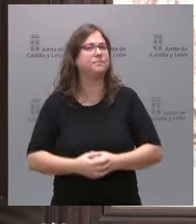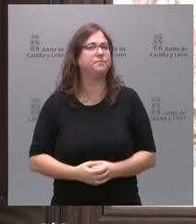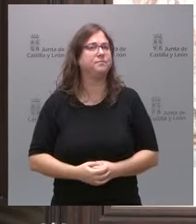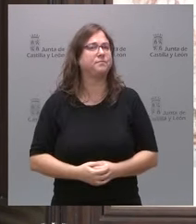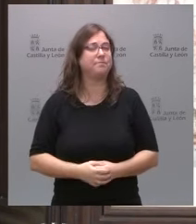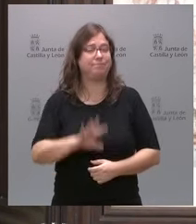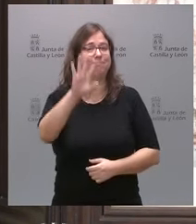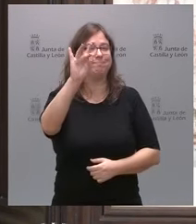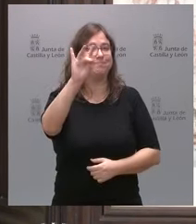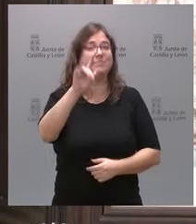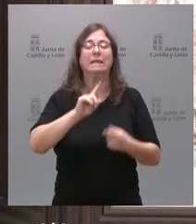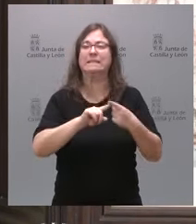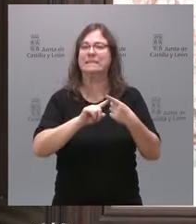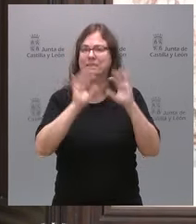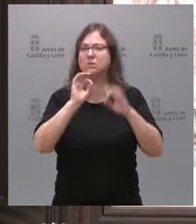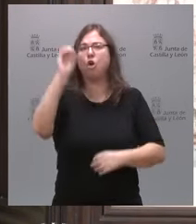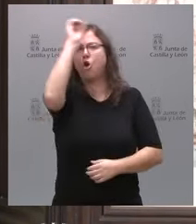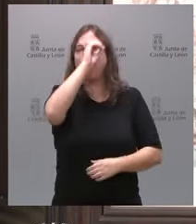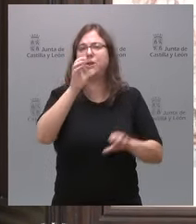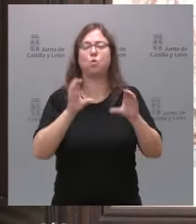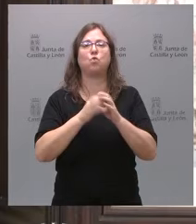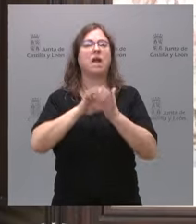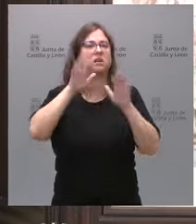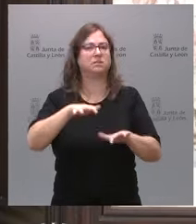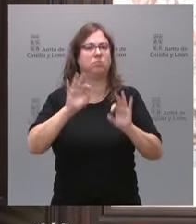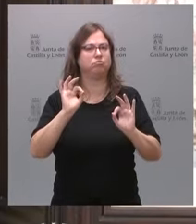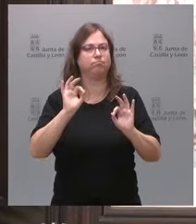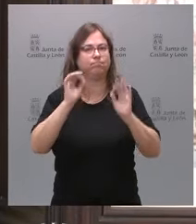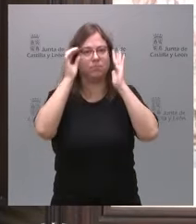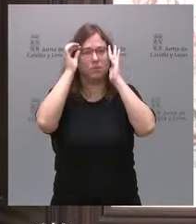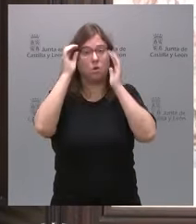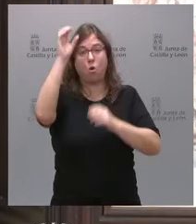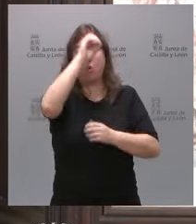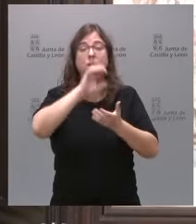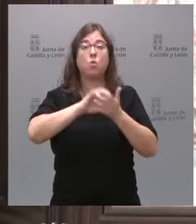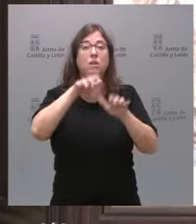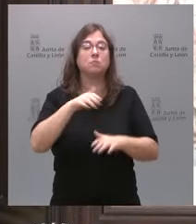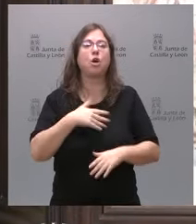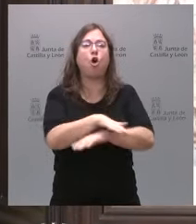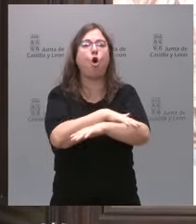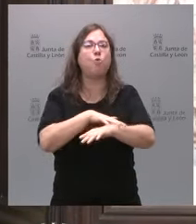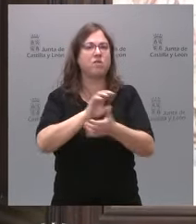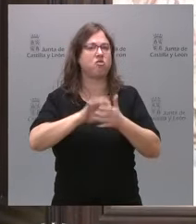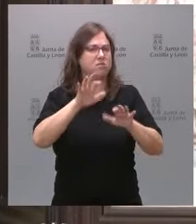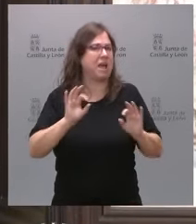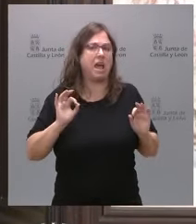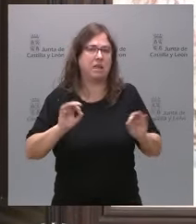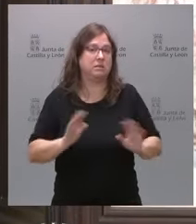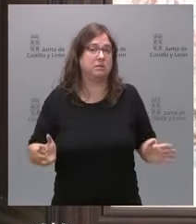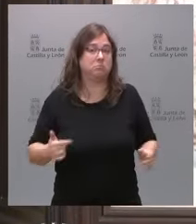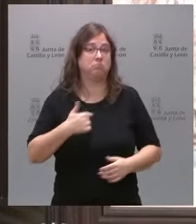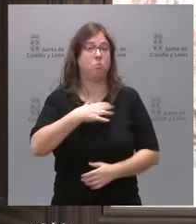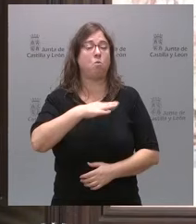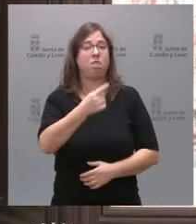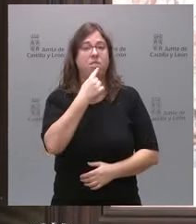Sí, mire, esta es la postura de la Junta de Castilla y León. Esta es la postura del Gobierno de Castilla y León. Lo que sí puedo